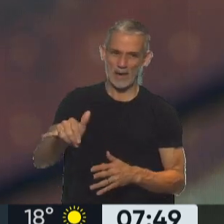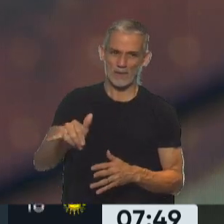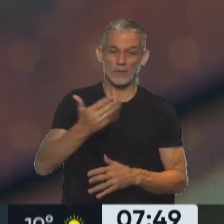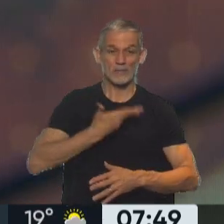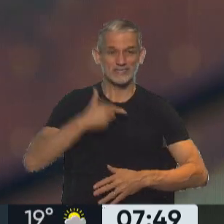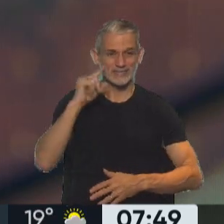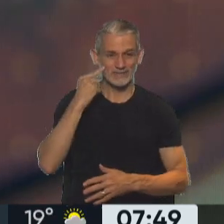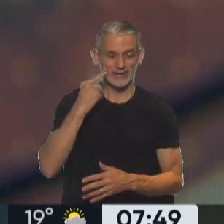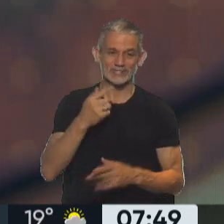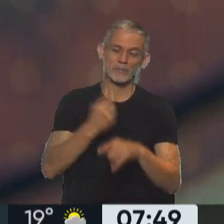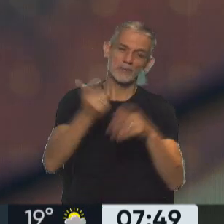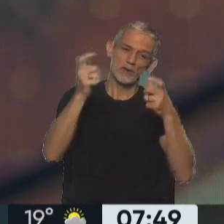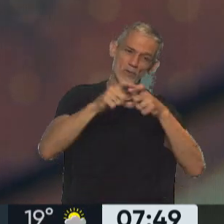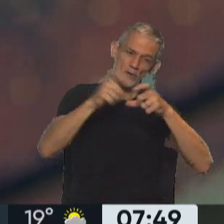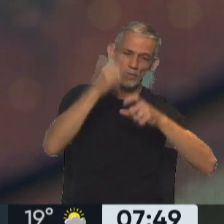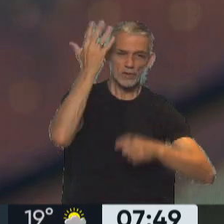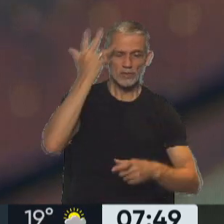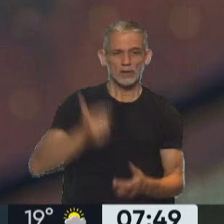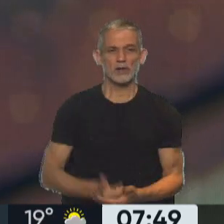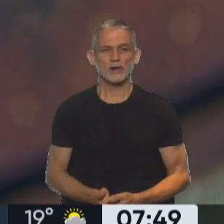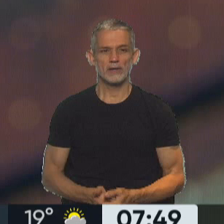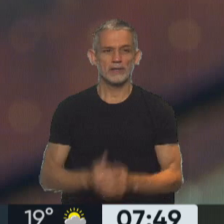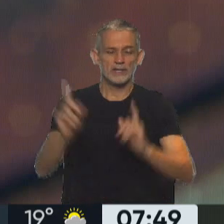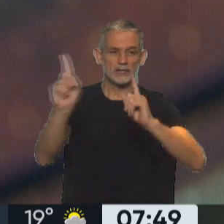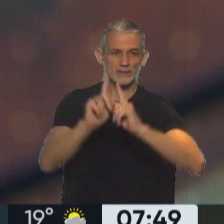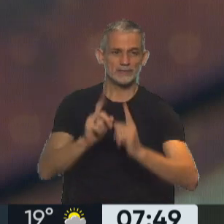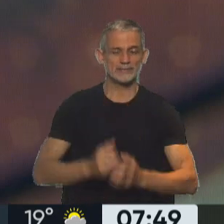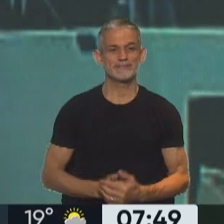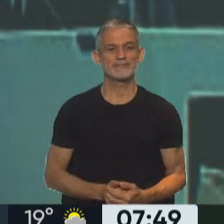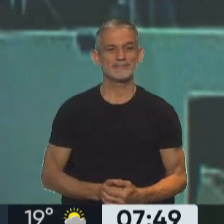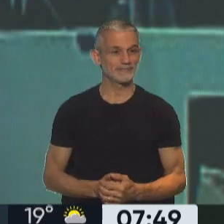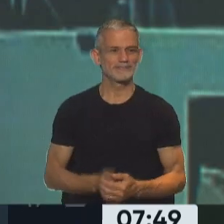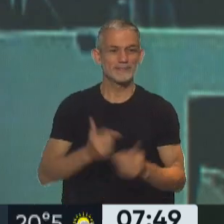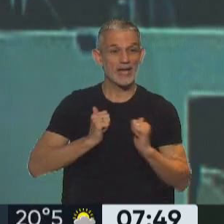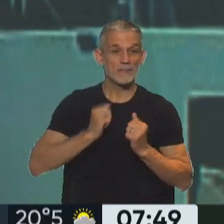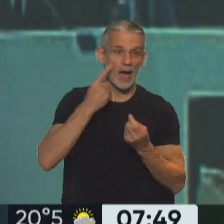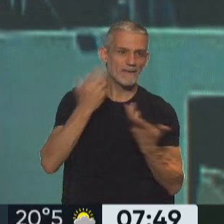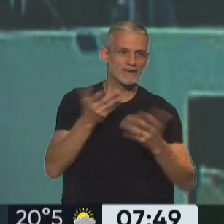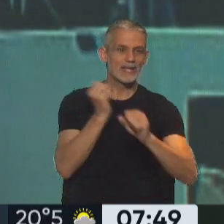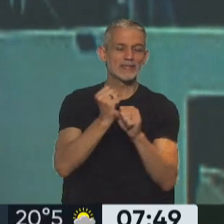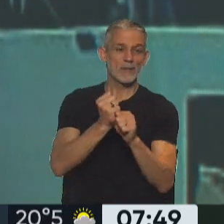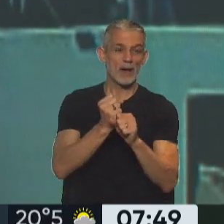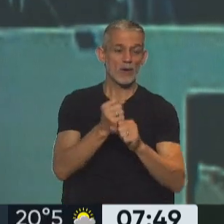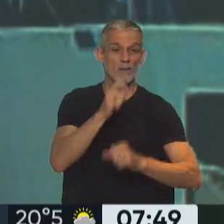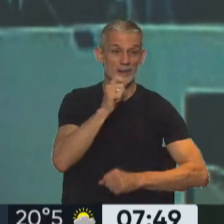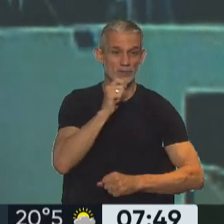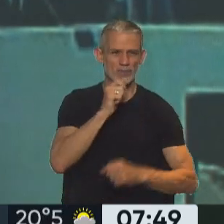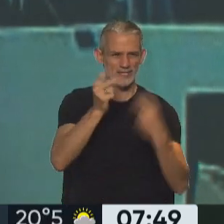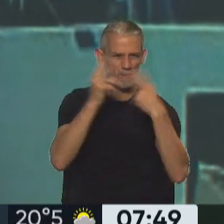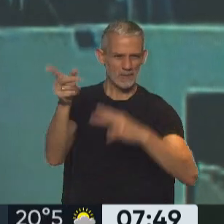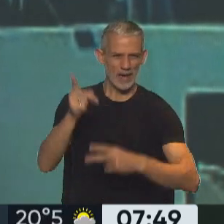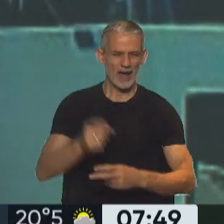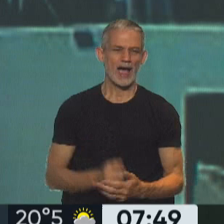Fernández, después de las reuniones, reitero también, la bilateral muy relevante con Emmanuel Macron. Estaremos esperando entonces el trabajo de nuestros enviados especiales con